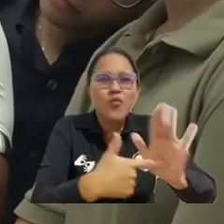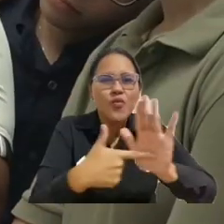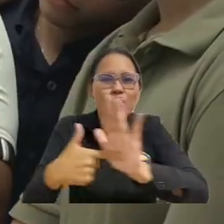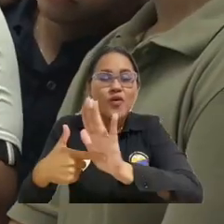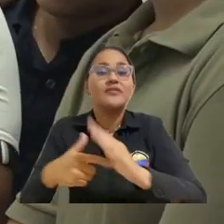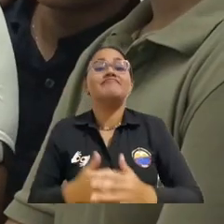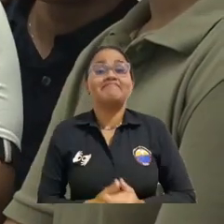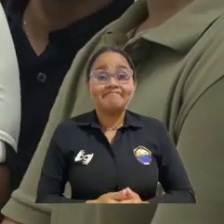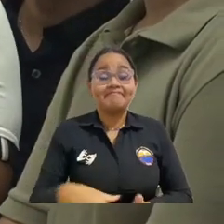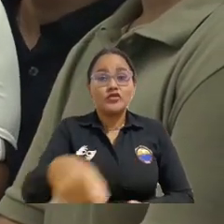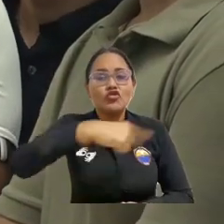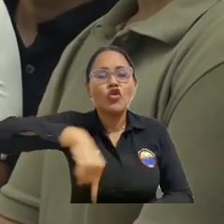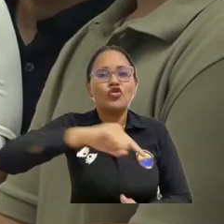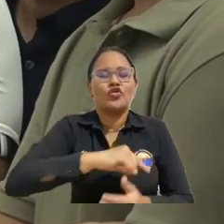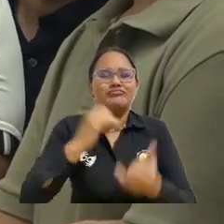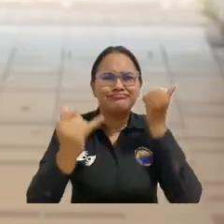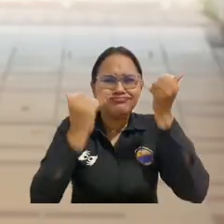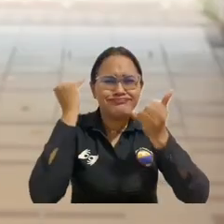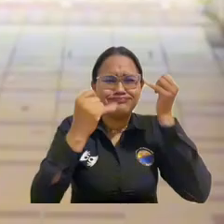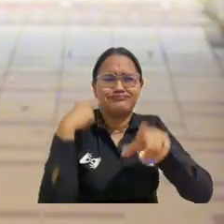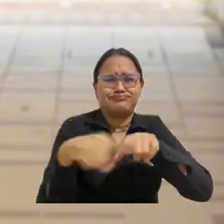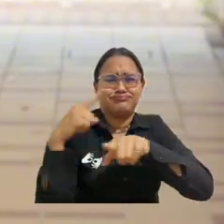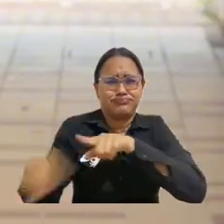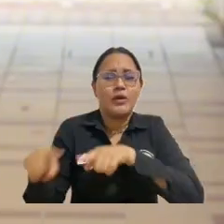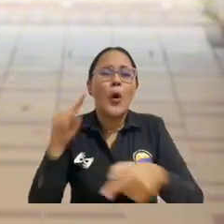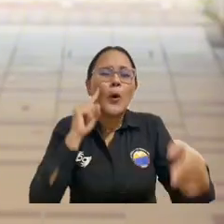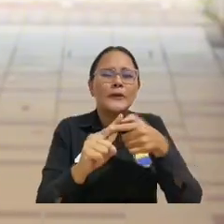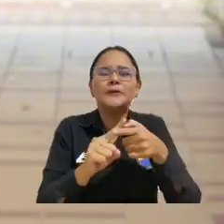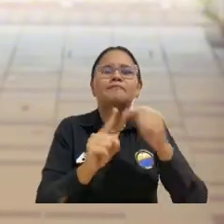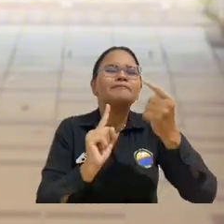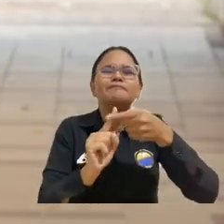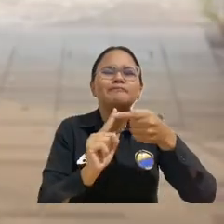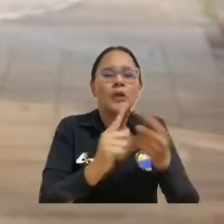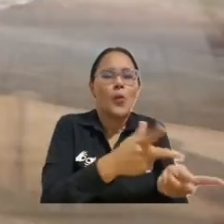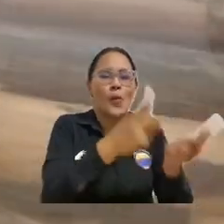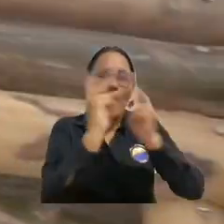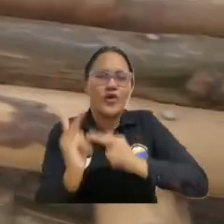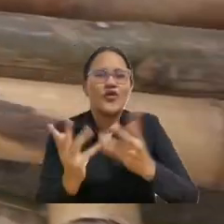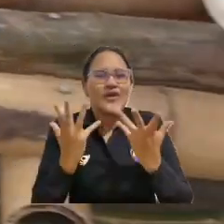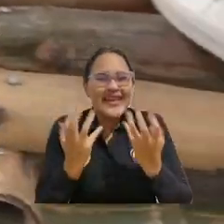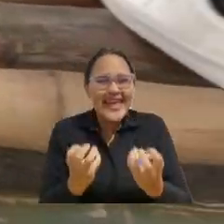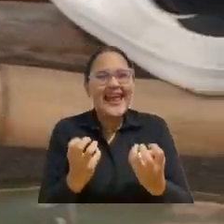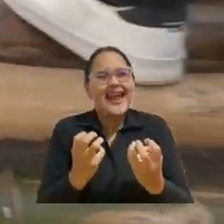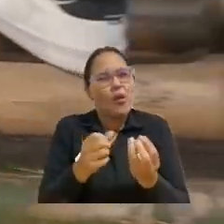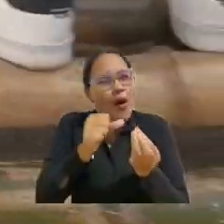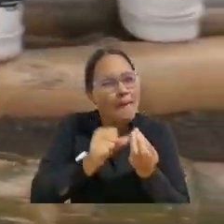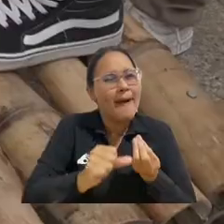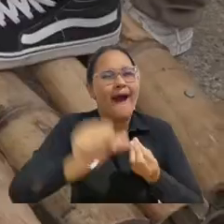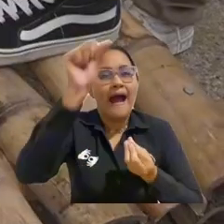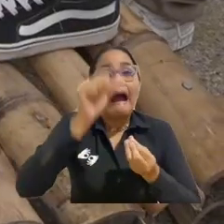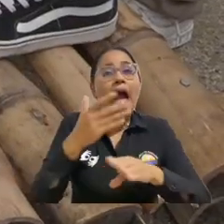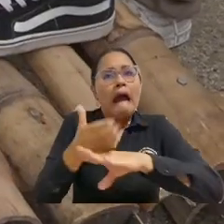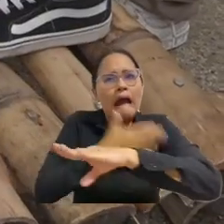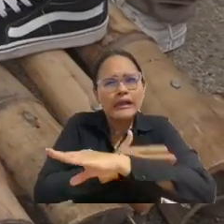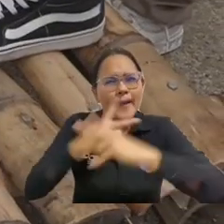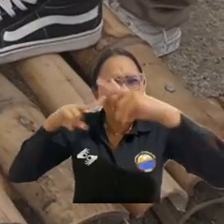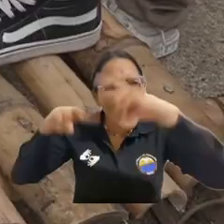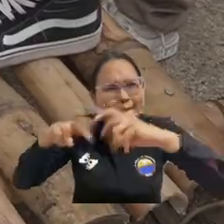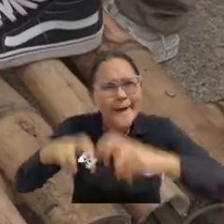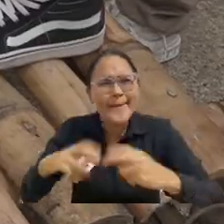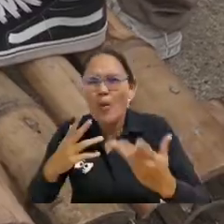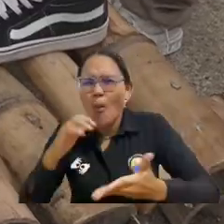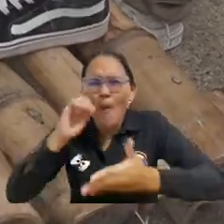Música Tuvimos varias ideas. El principal objetivo del puente era que fuera sostenible. Hubo mucha investigación para